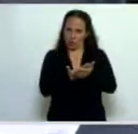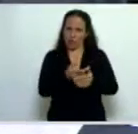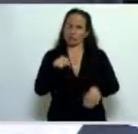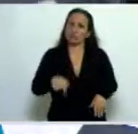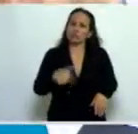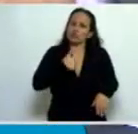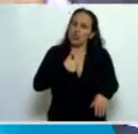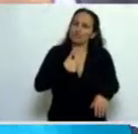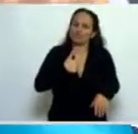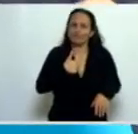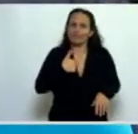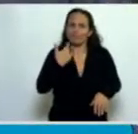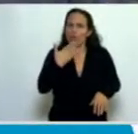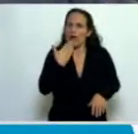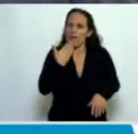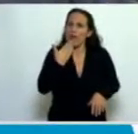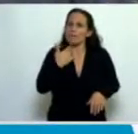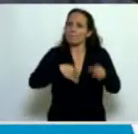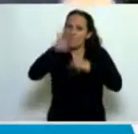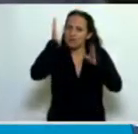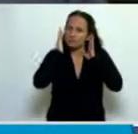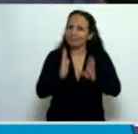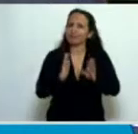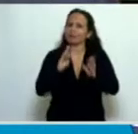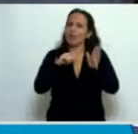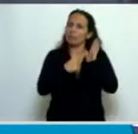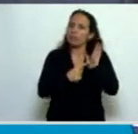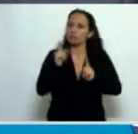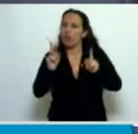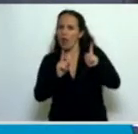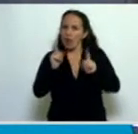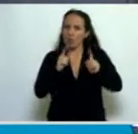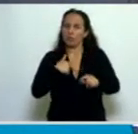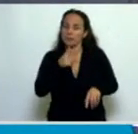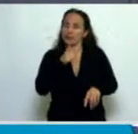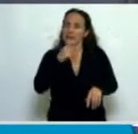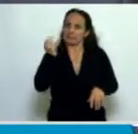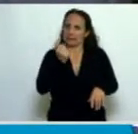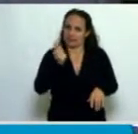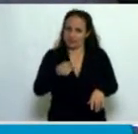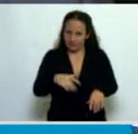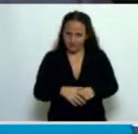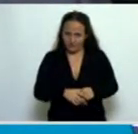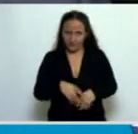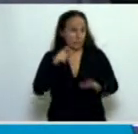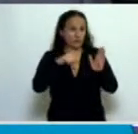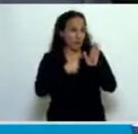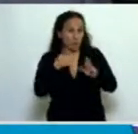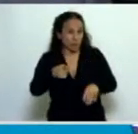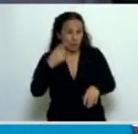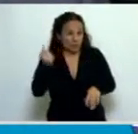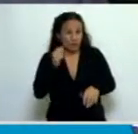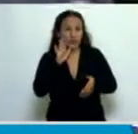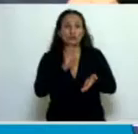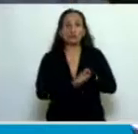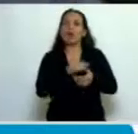Voy a tratar de hacer hincapié en algunos aspectos que me parecen críticos. Uno de ellos se refiere